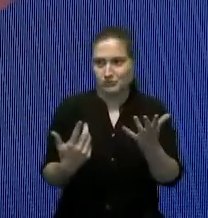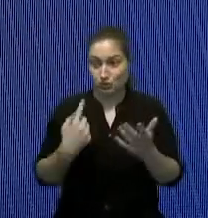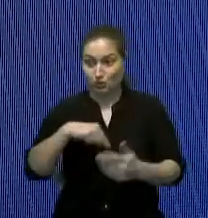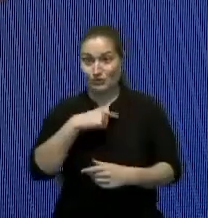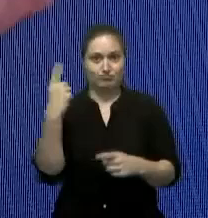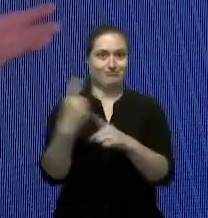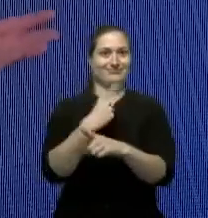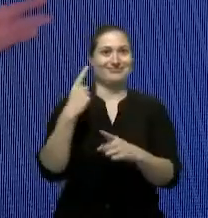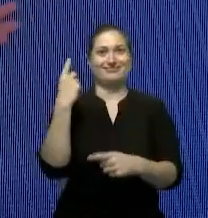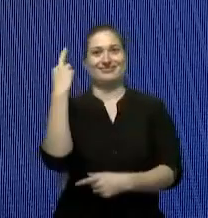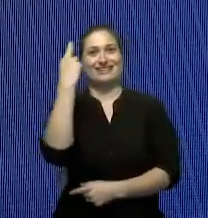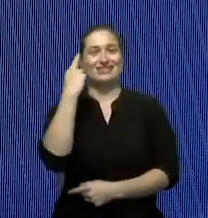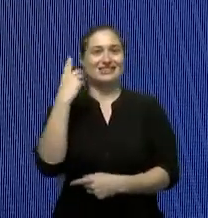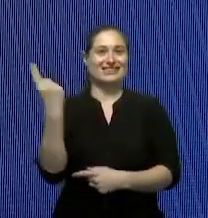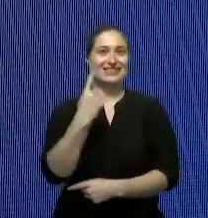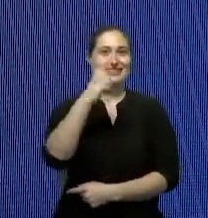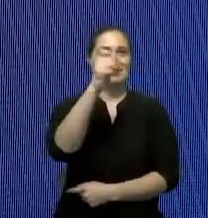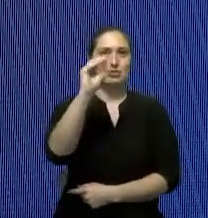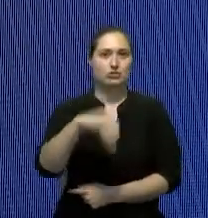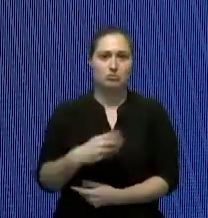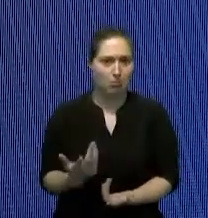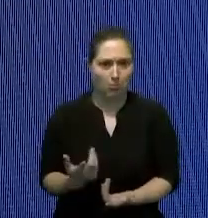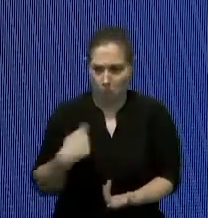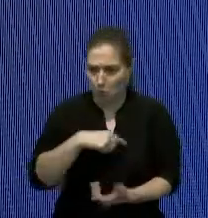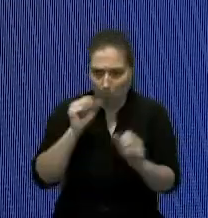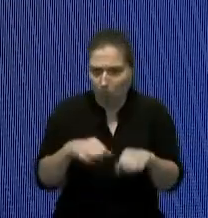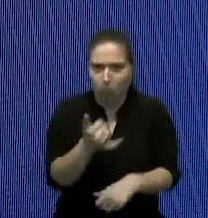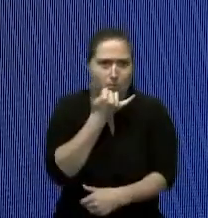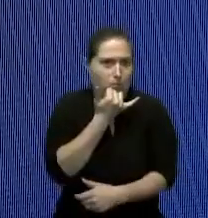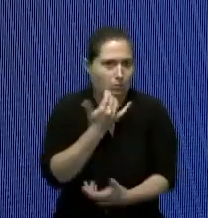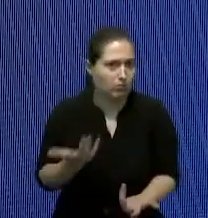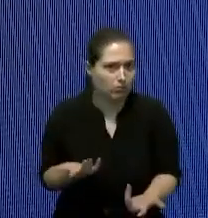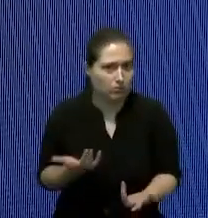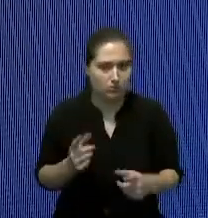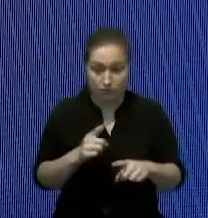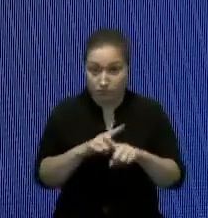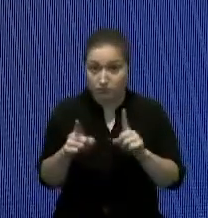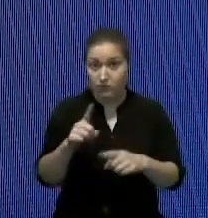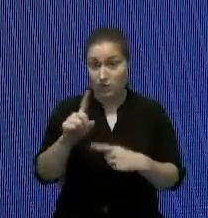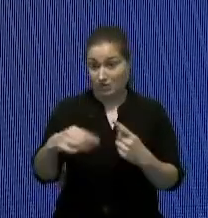puede que nos equivoquemos y si nos equivocamos también somos lo suficientemente